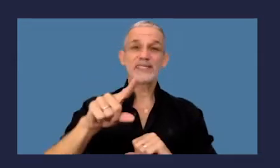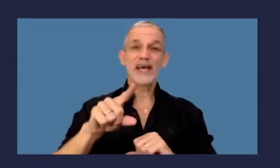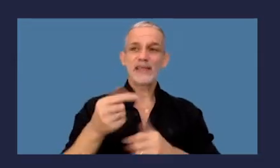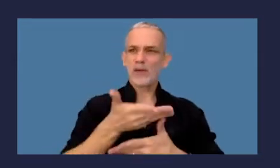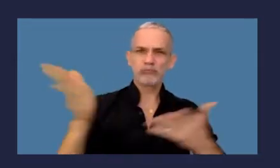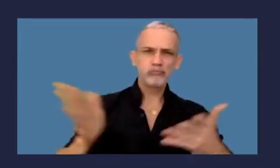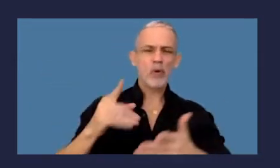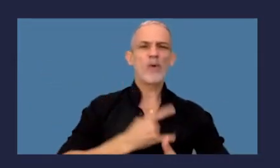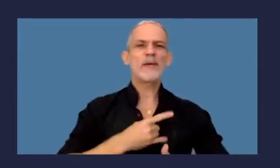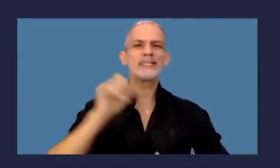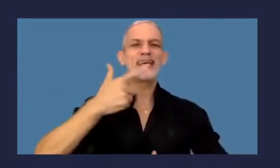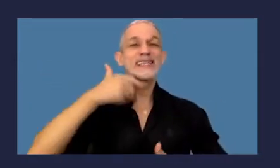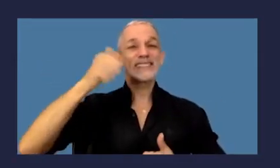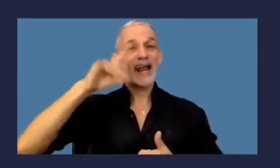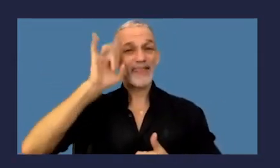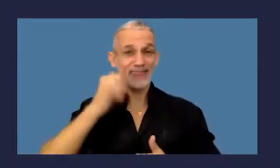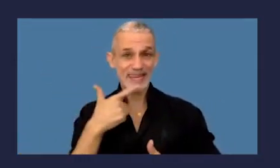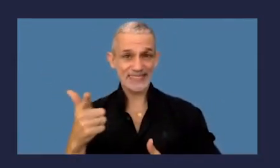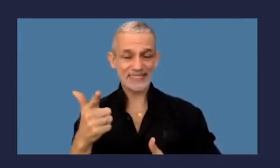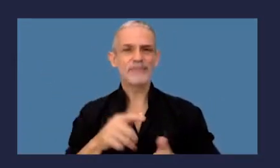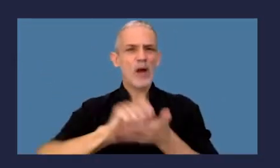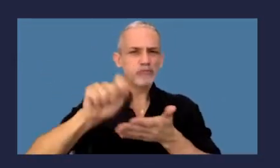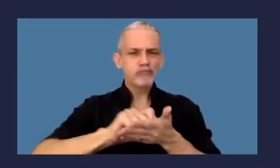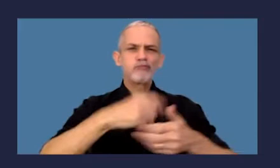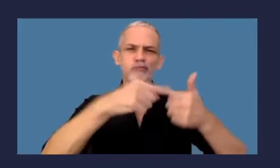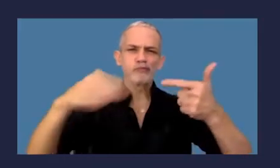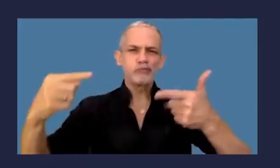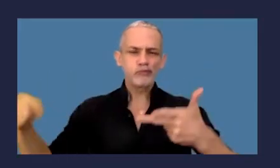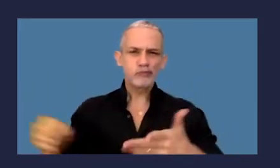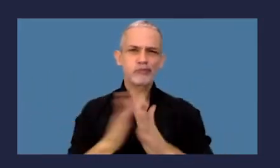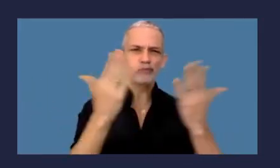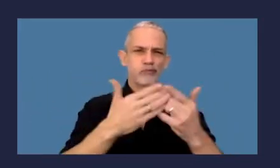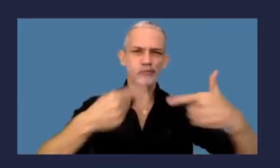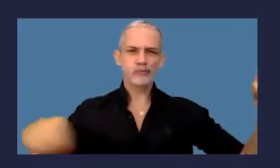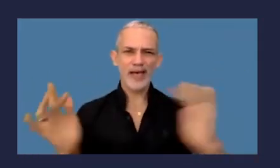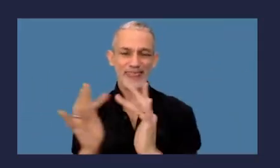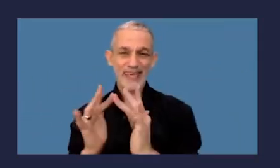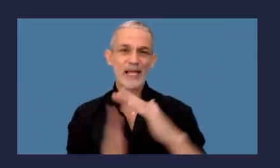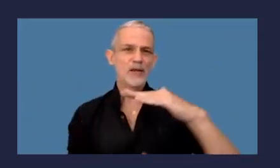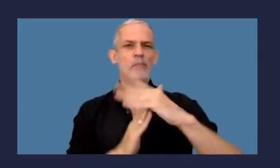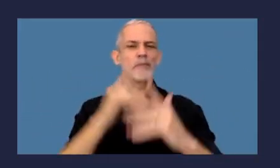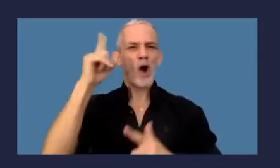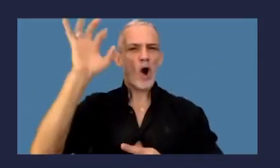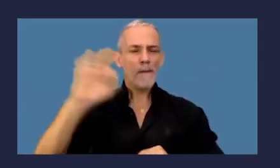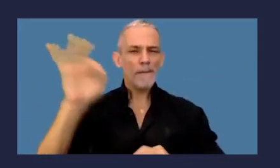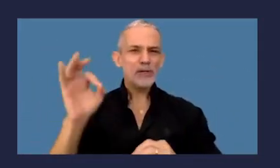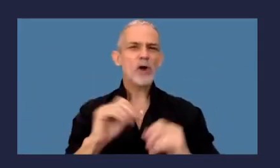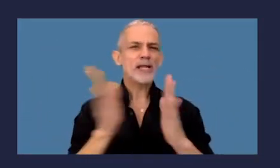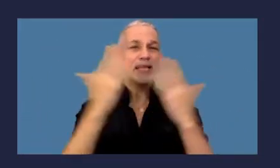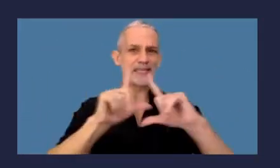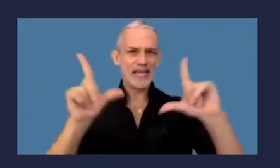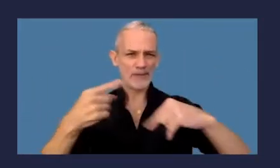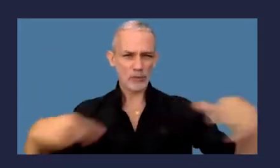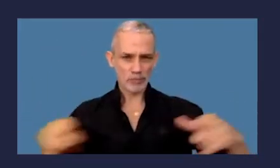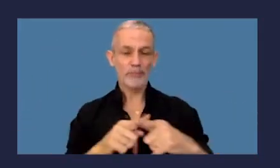Administración de la Universidad de San Andrés, es autor de artículos para diferentes medios gráficos y digitales y líder de opinión destacada en medios de comunicación.